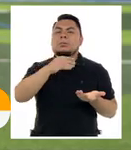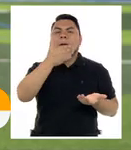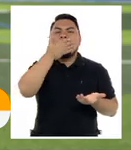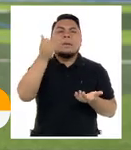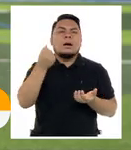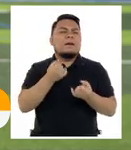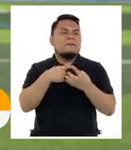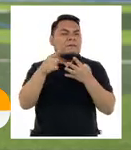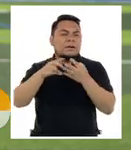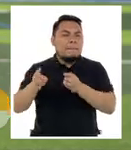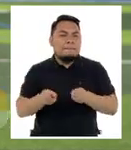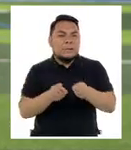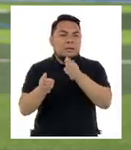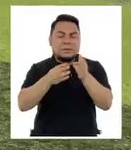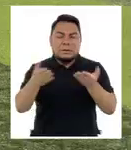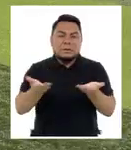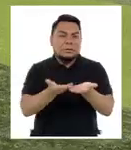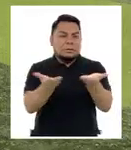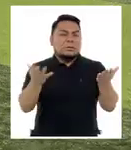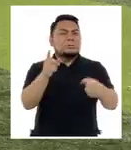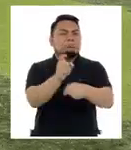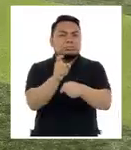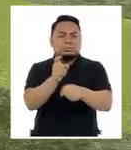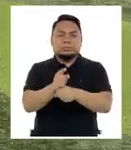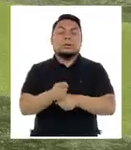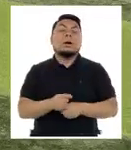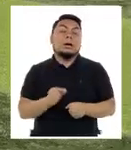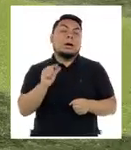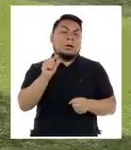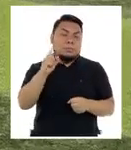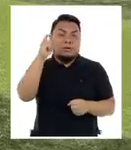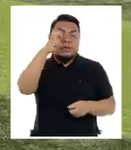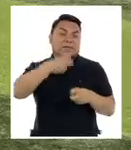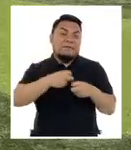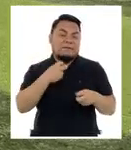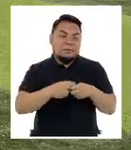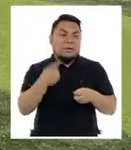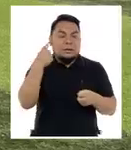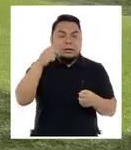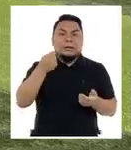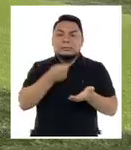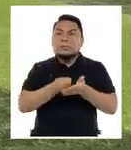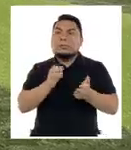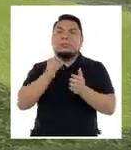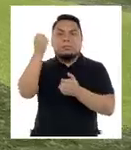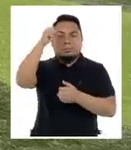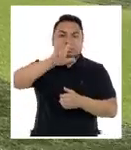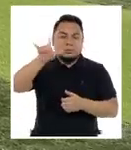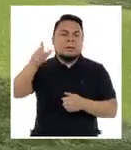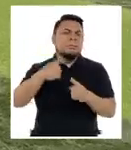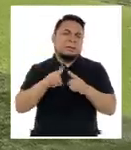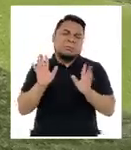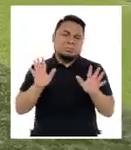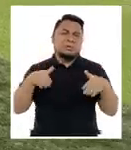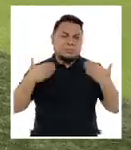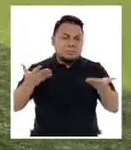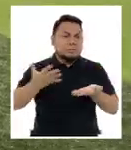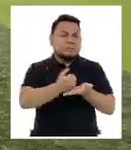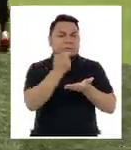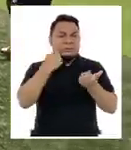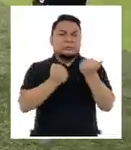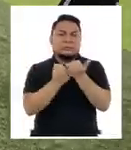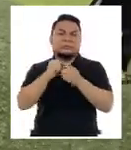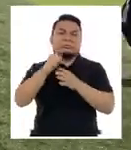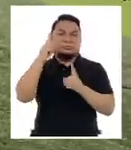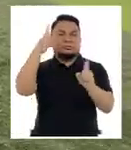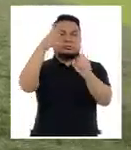buscando formas, maneras de lograr este viaje que económico es medio complicado pero no es imposible así que trabajando desde lo deportivo y desde lo